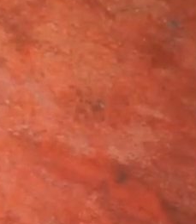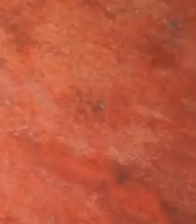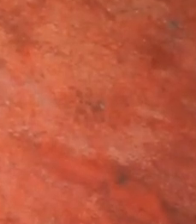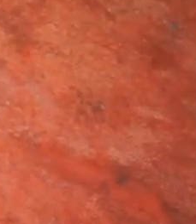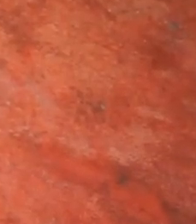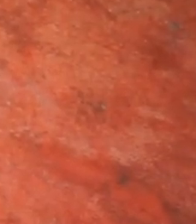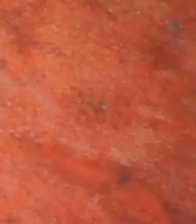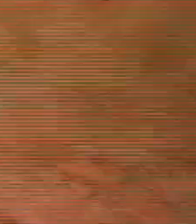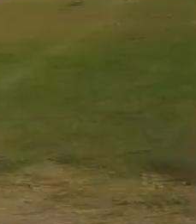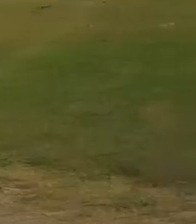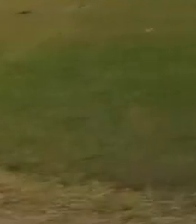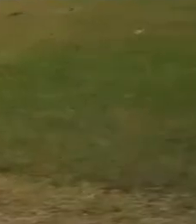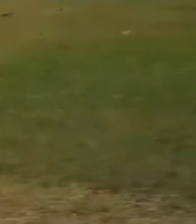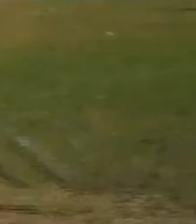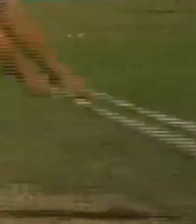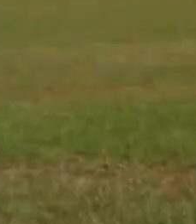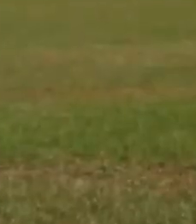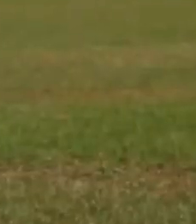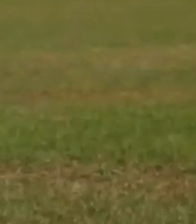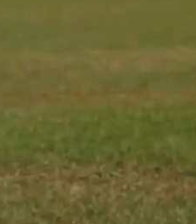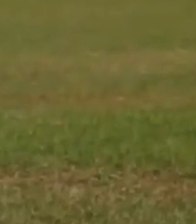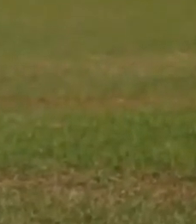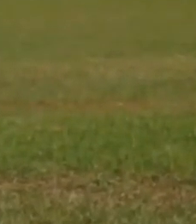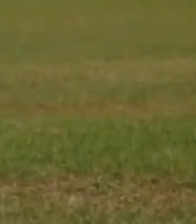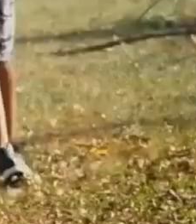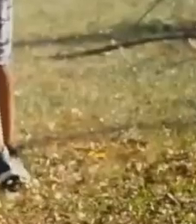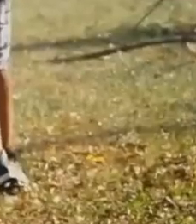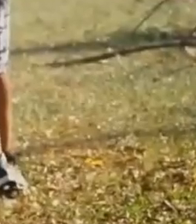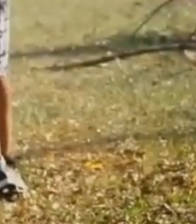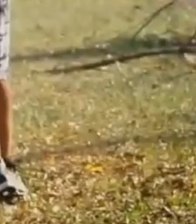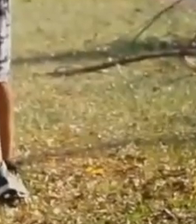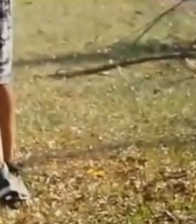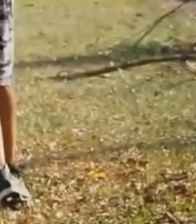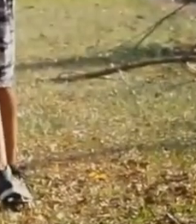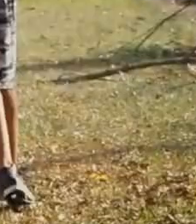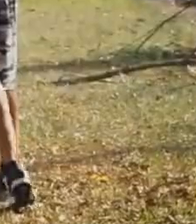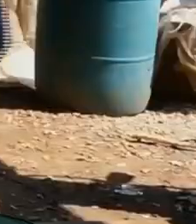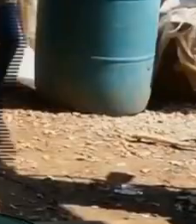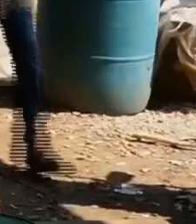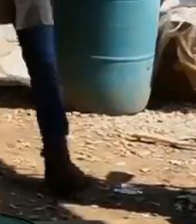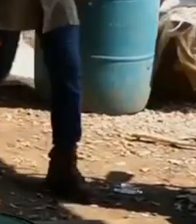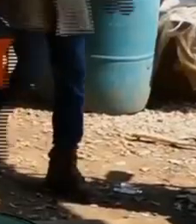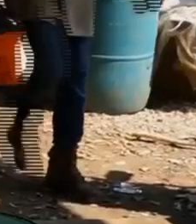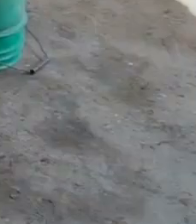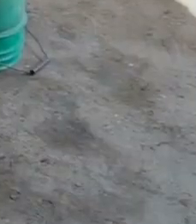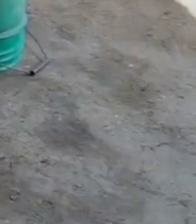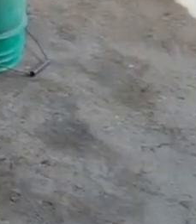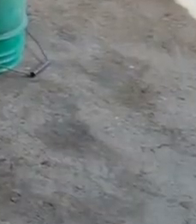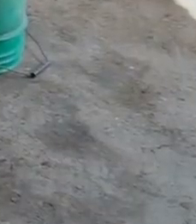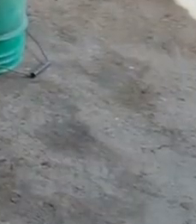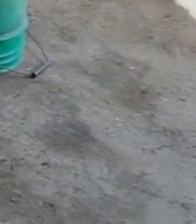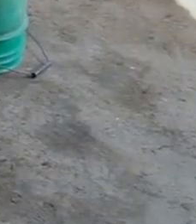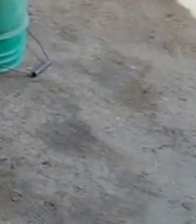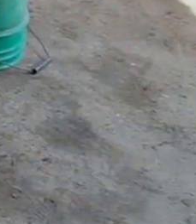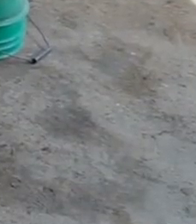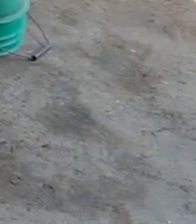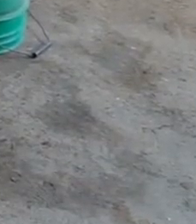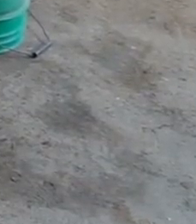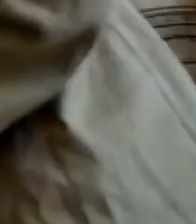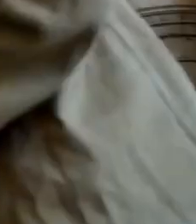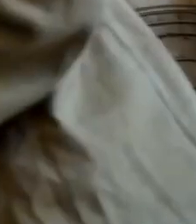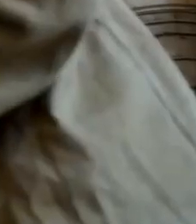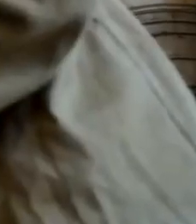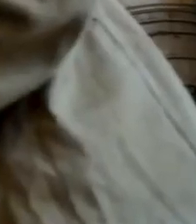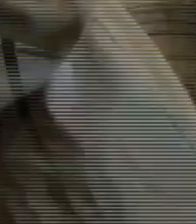las tardes hago mi tarea y juego béisbol con mis amigos los fines de semana. Gracias a la beca Educación Media Superior